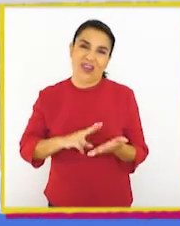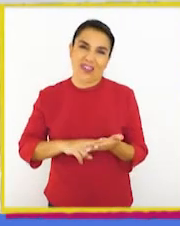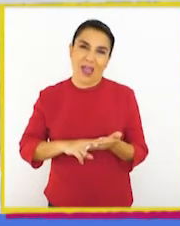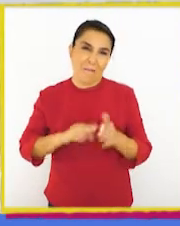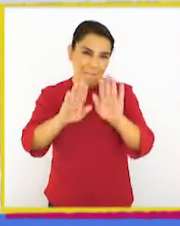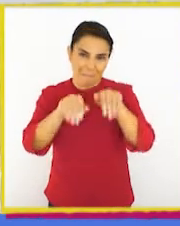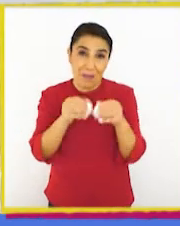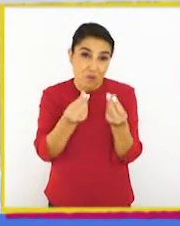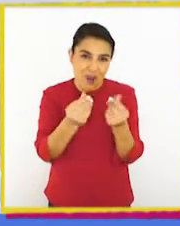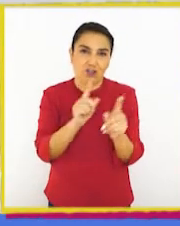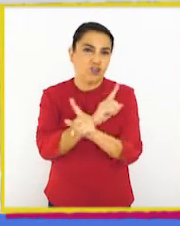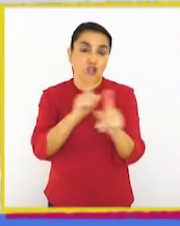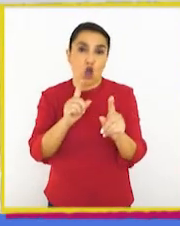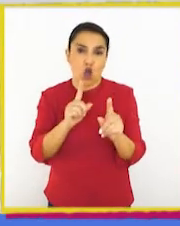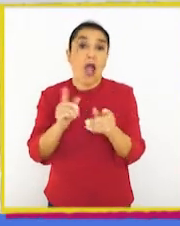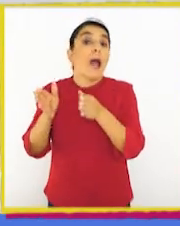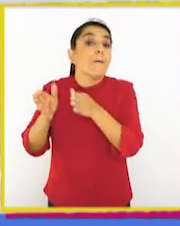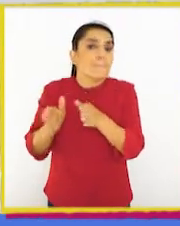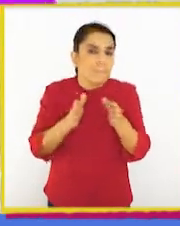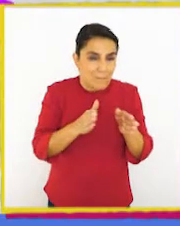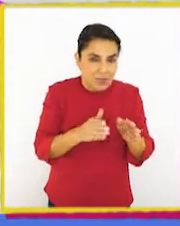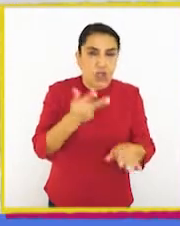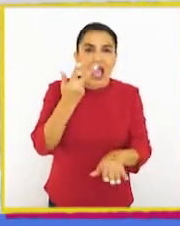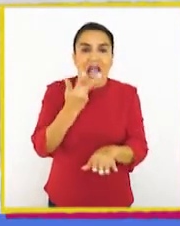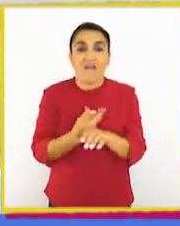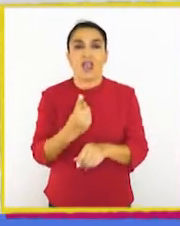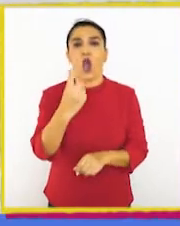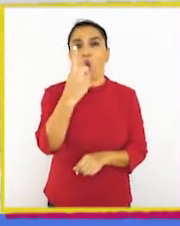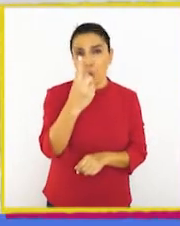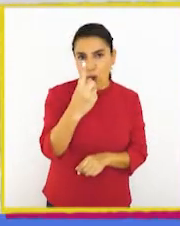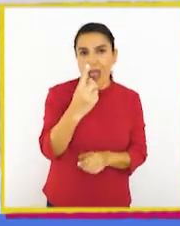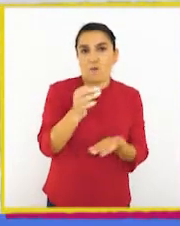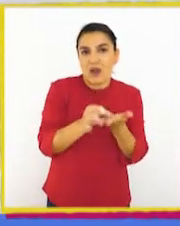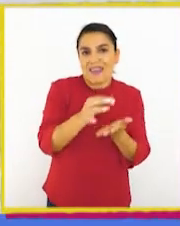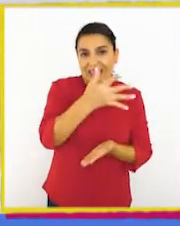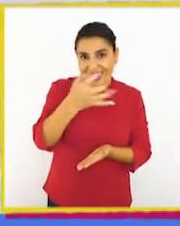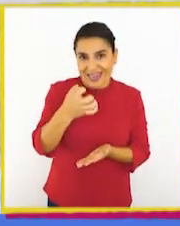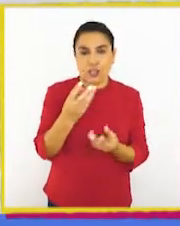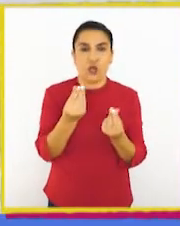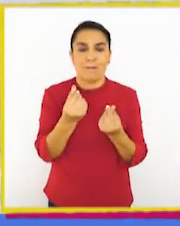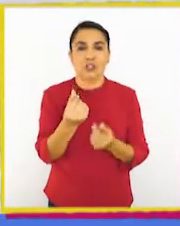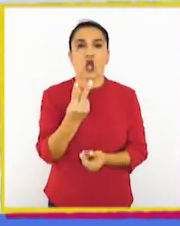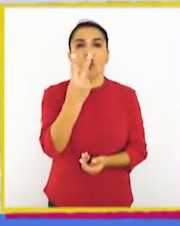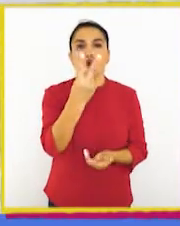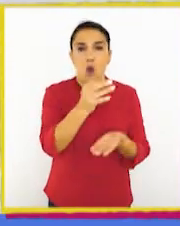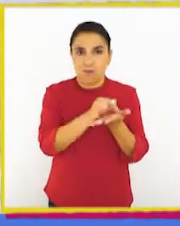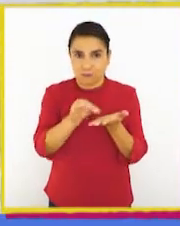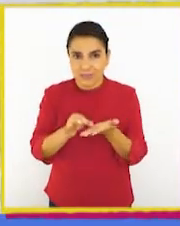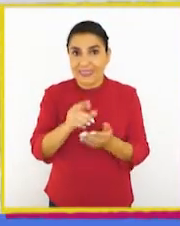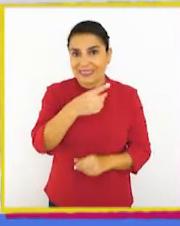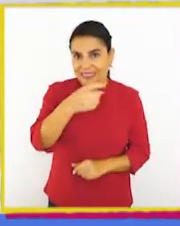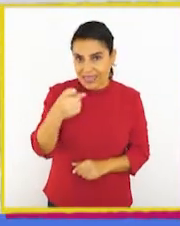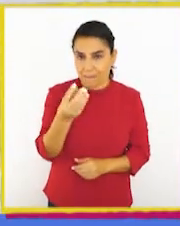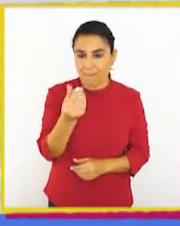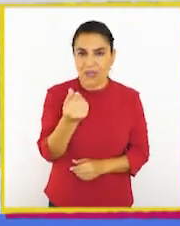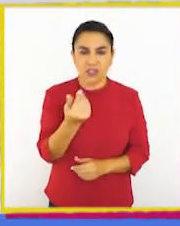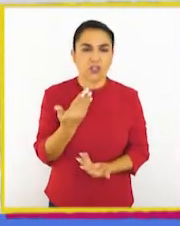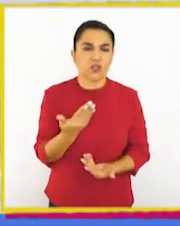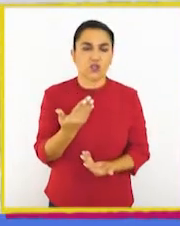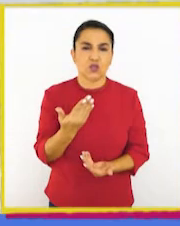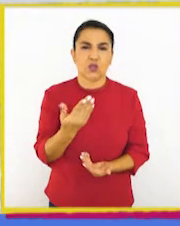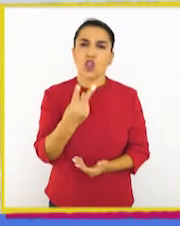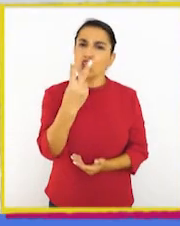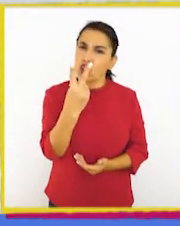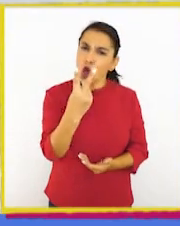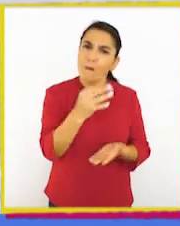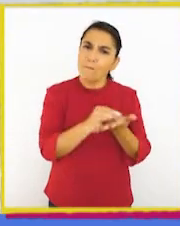es verdad, todas no valen lo mismo. Entonces vamos por partes. Dijimos que había una de 500 pesos, dos de 100... ¿Y